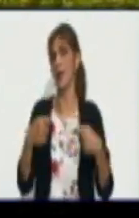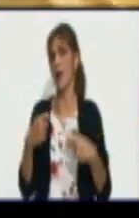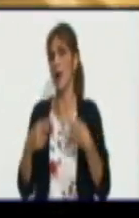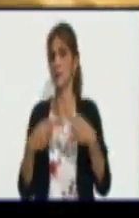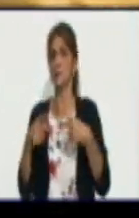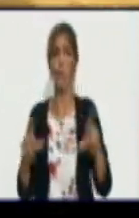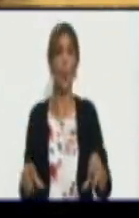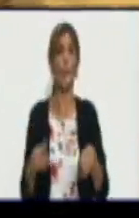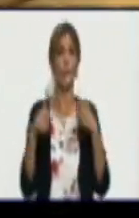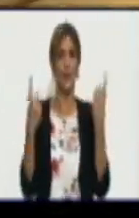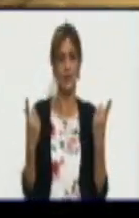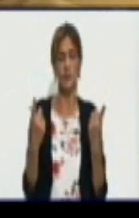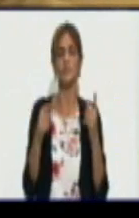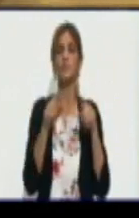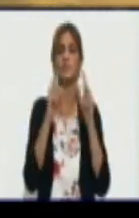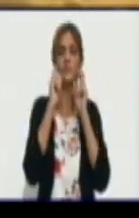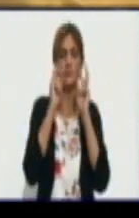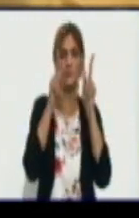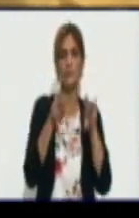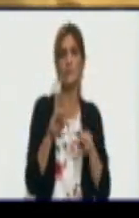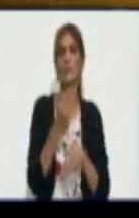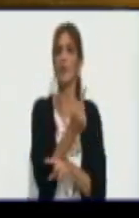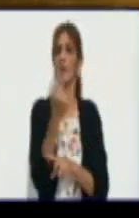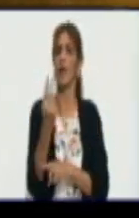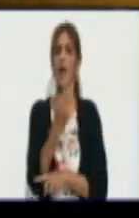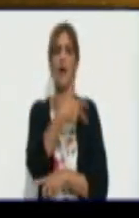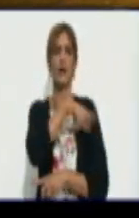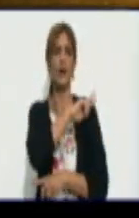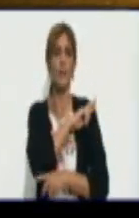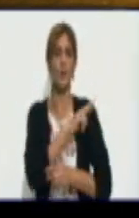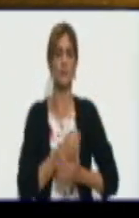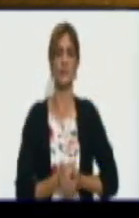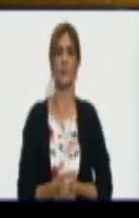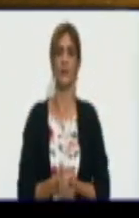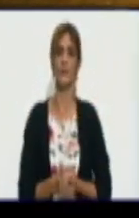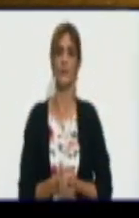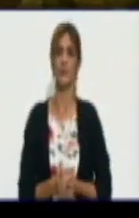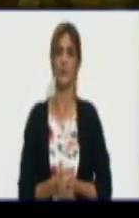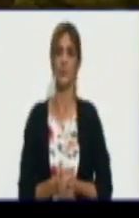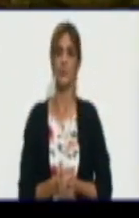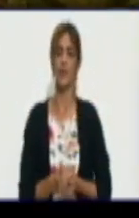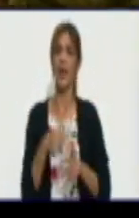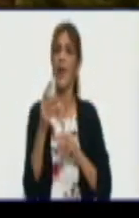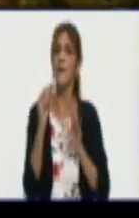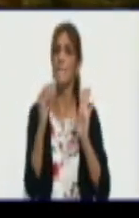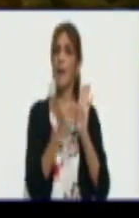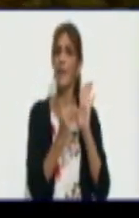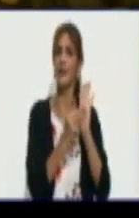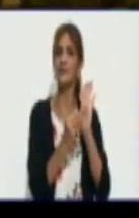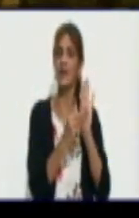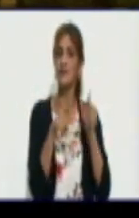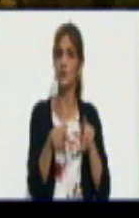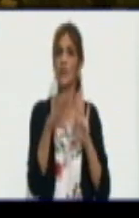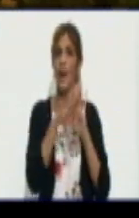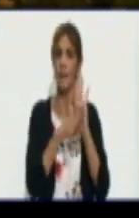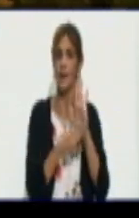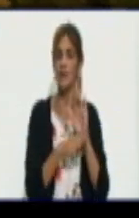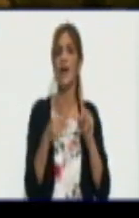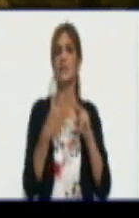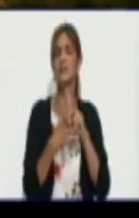le corresponde a cada uno de los responsables la instrumentación, la implementación y el seguimiento.